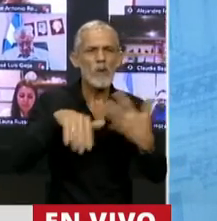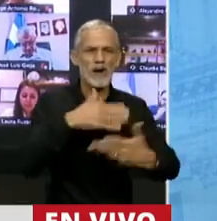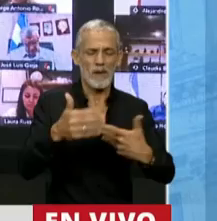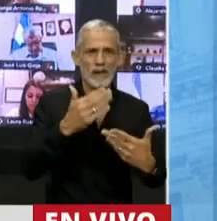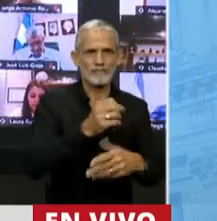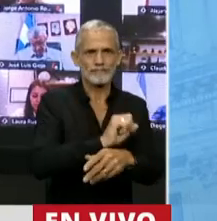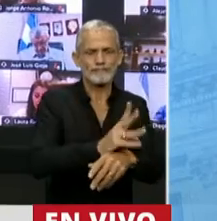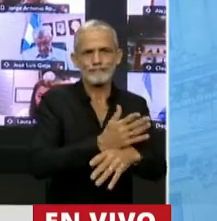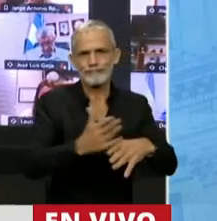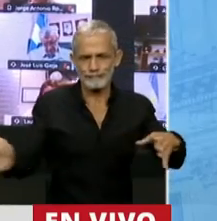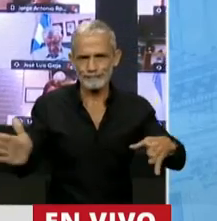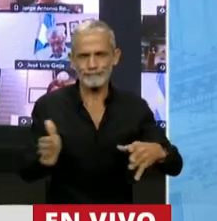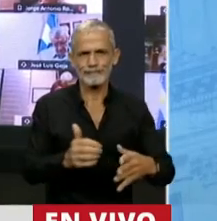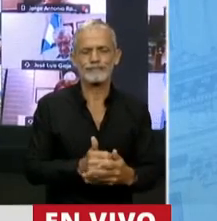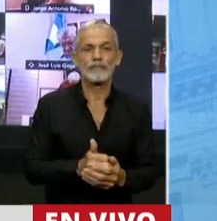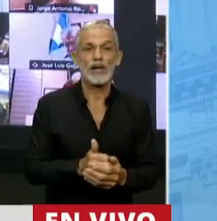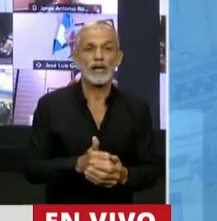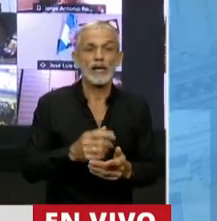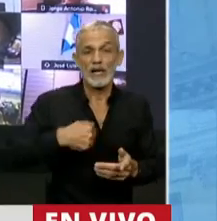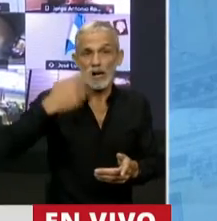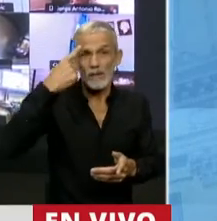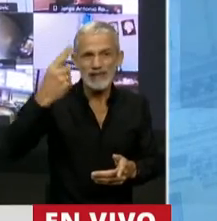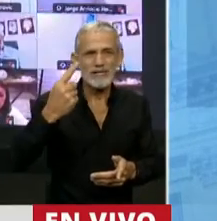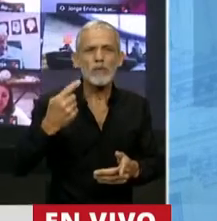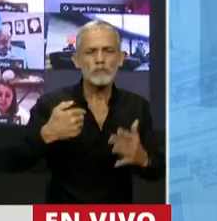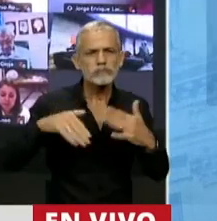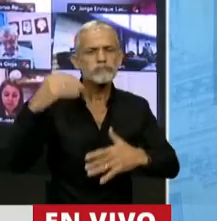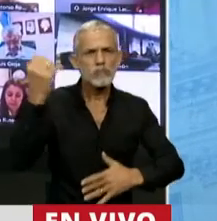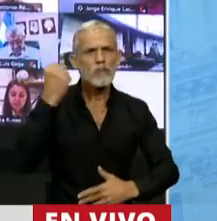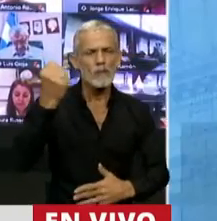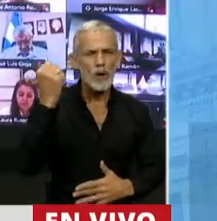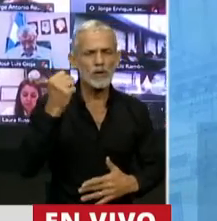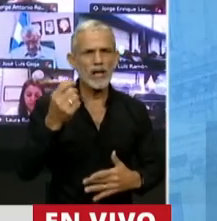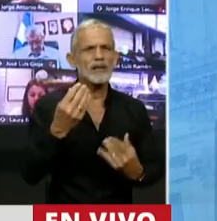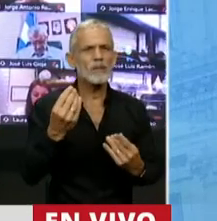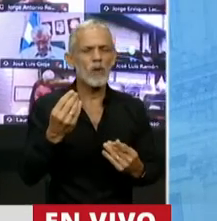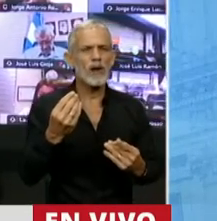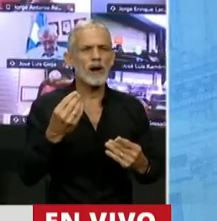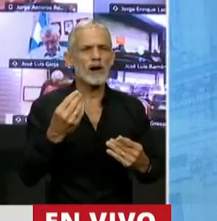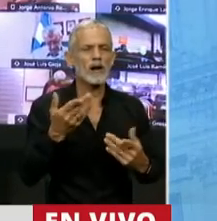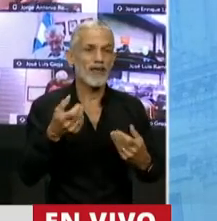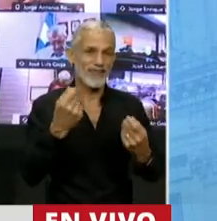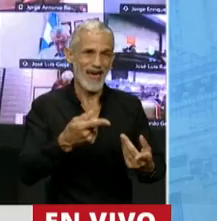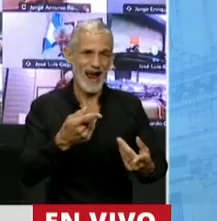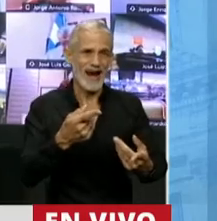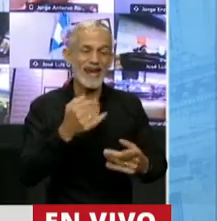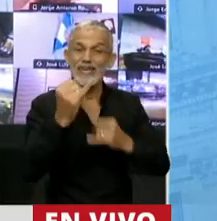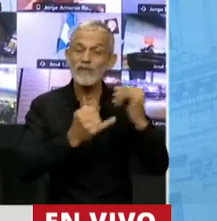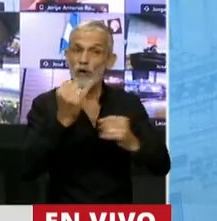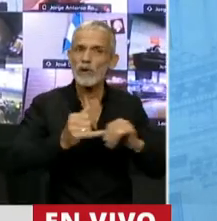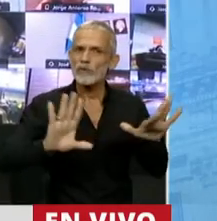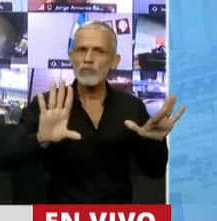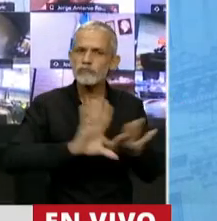transitarlo. Creemos que es sumamente importante darle una información